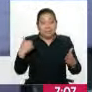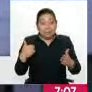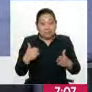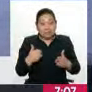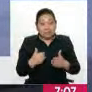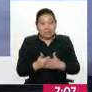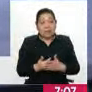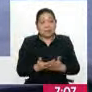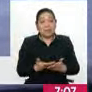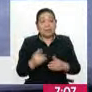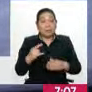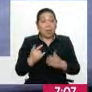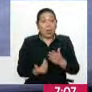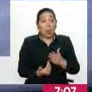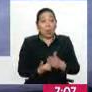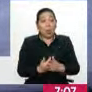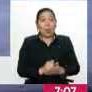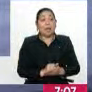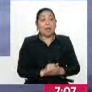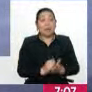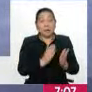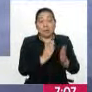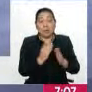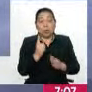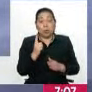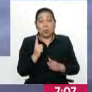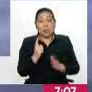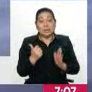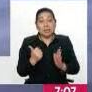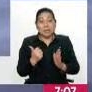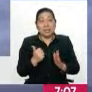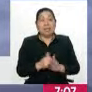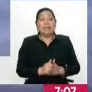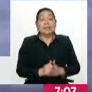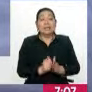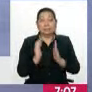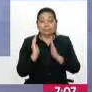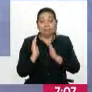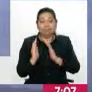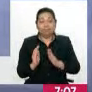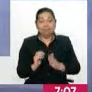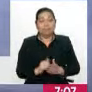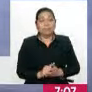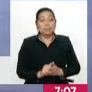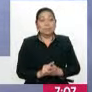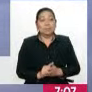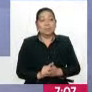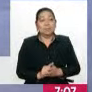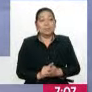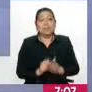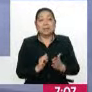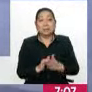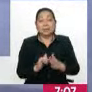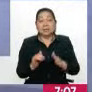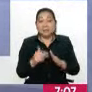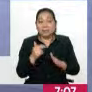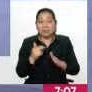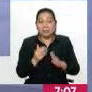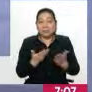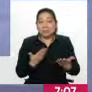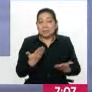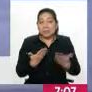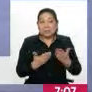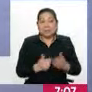aterrizaje en lo que sería la pista nueva, la pista derecha 1.6, que está en el lado izquierdo. Es una aeronave que está en la fase final de